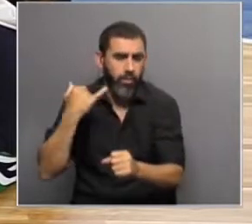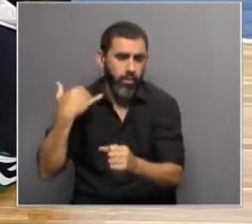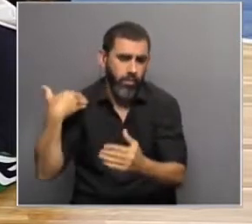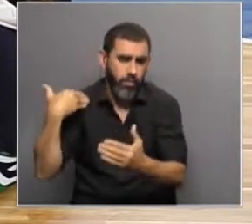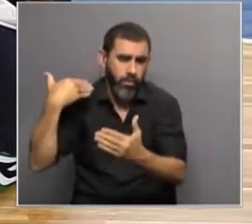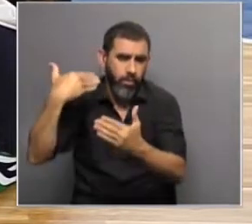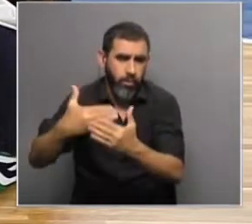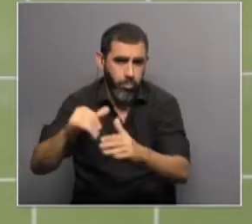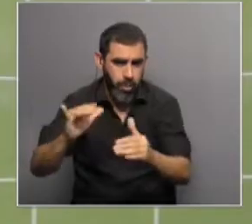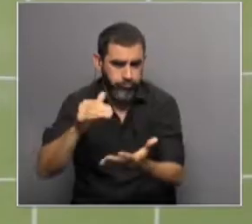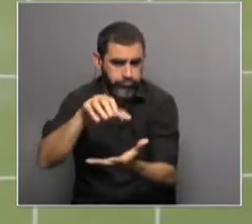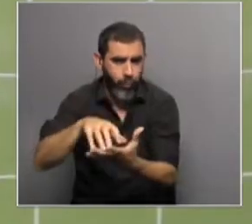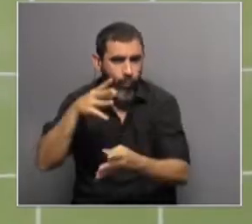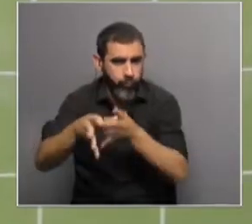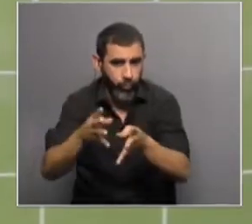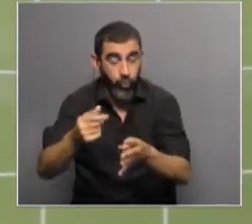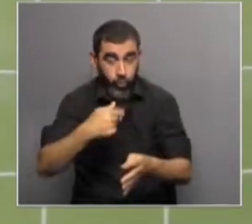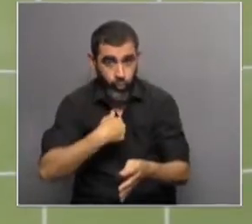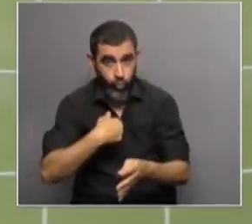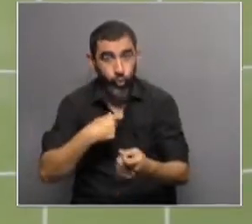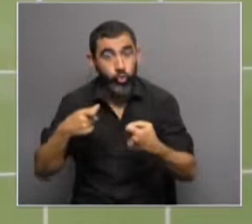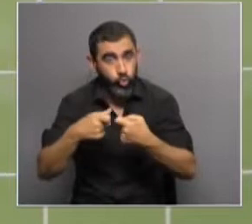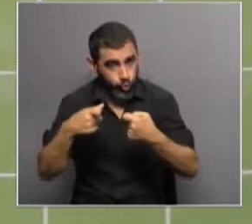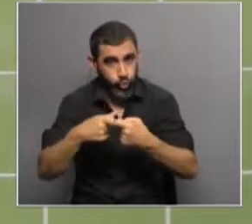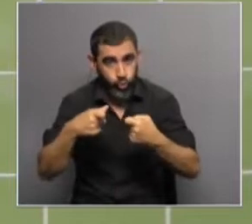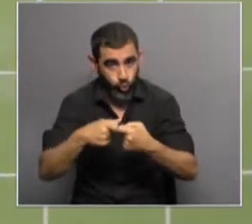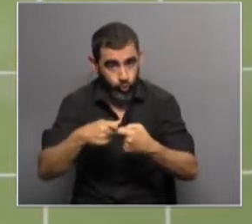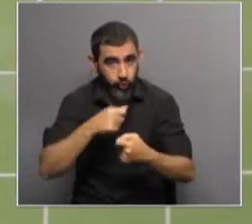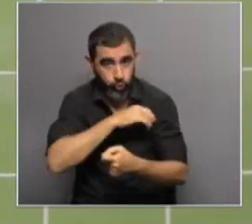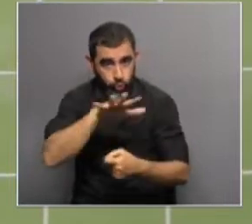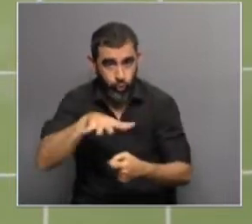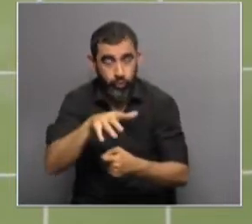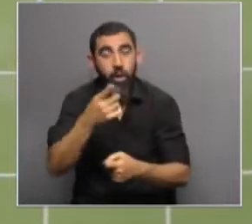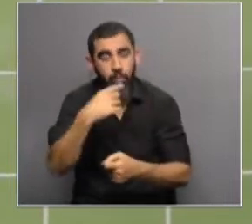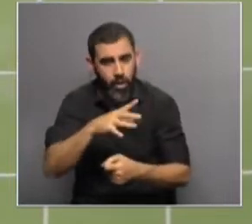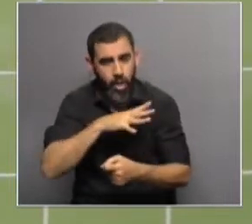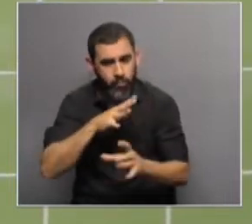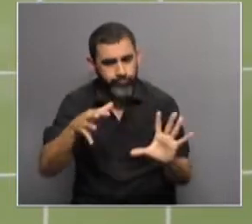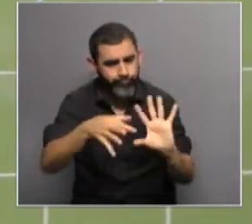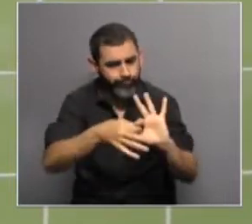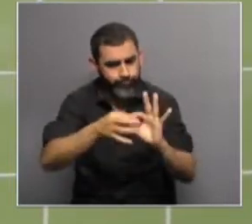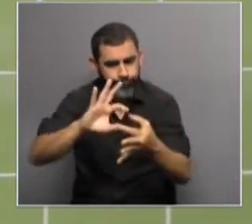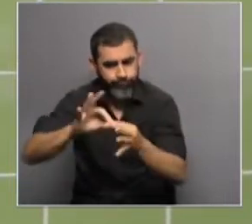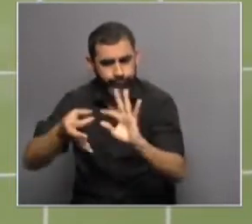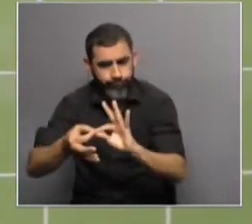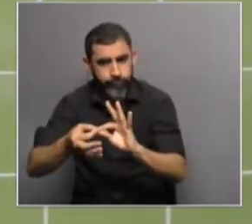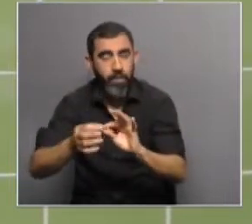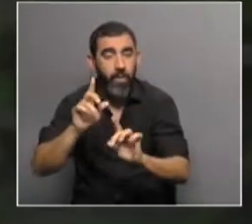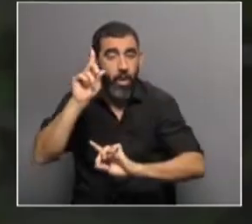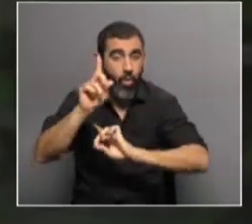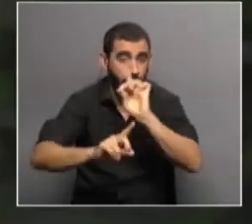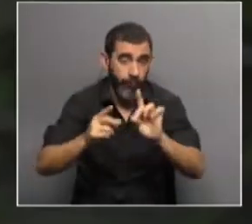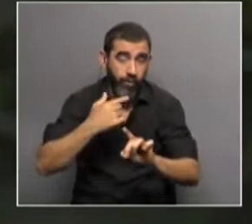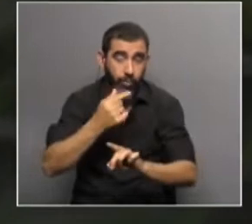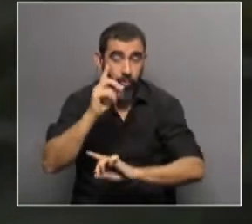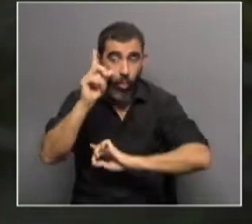sociedad consolidada, yo soy una socia de esa sociedad, pero hay una gran unión entre lo que es la academia, por